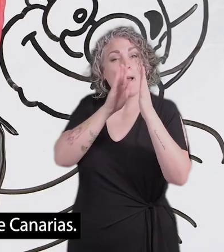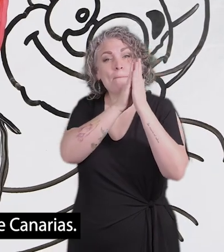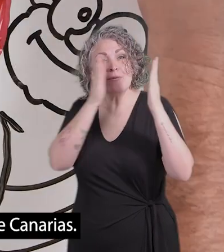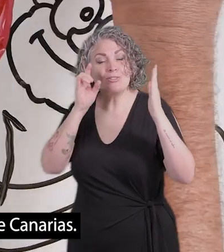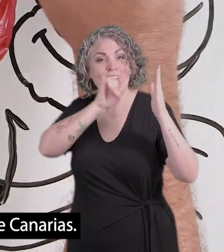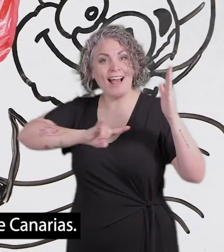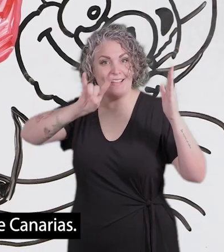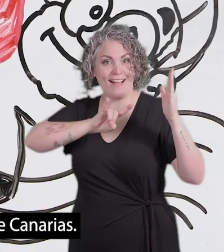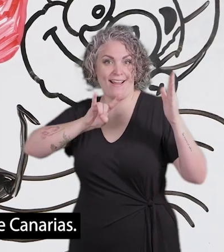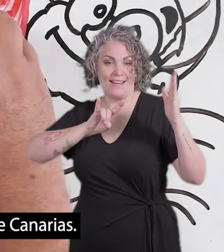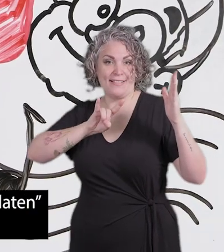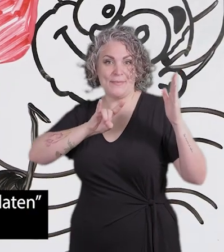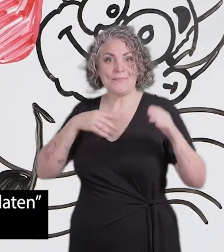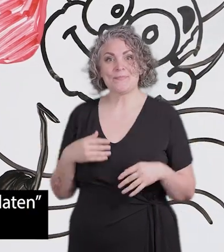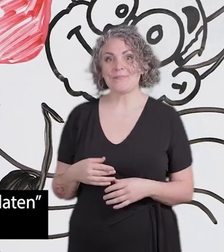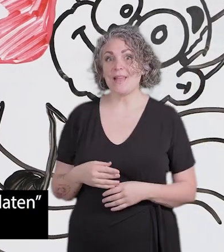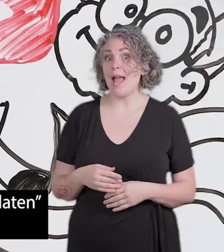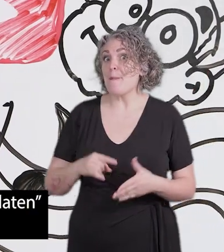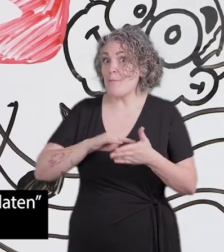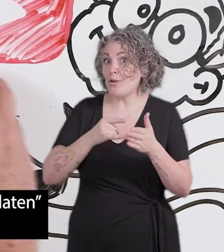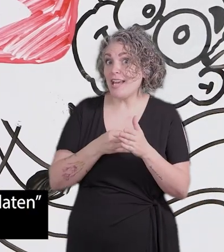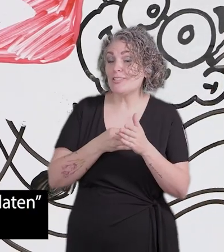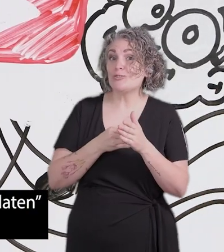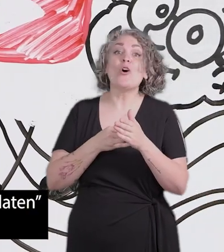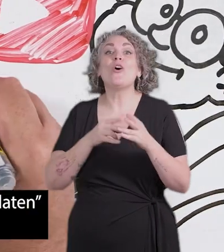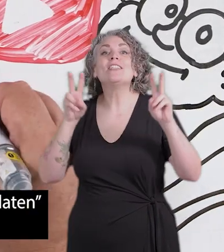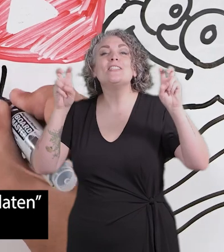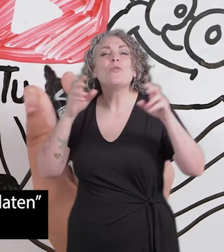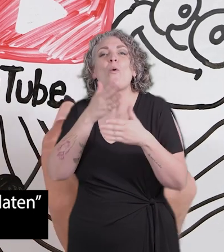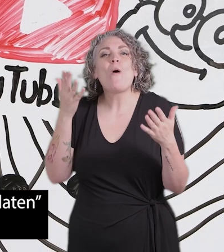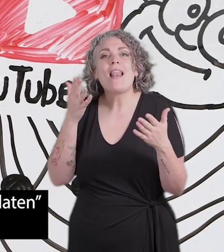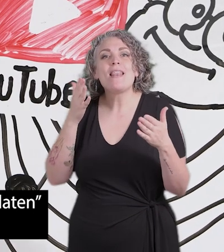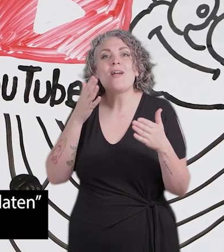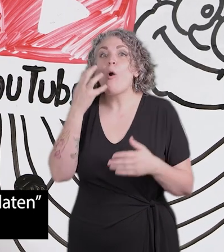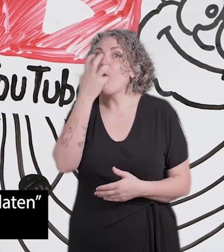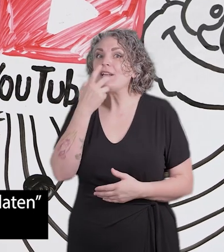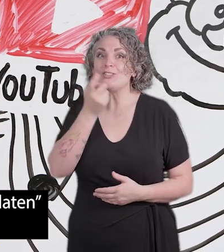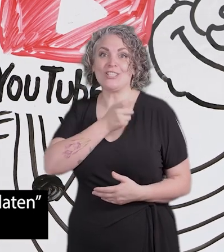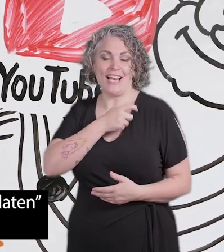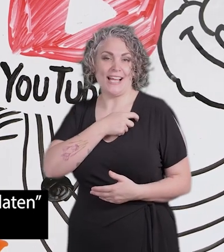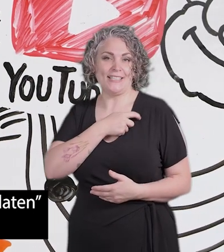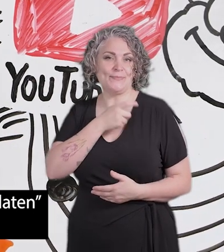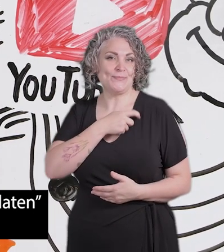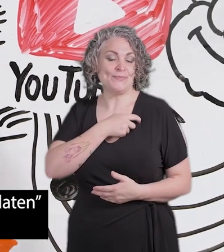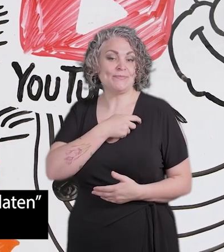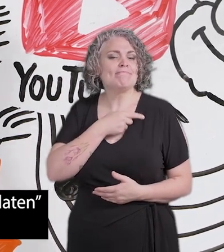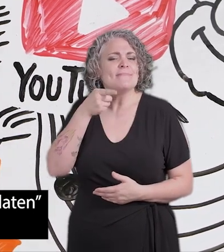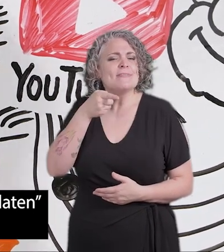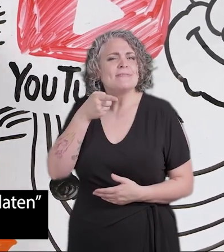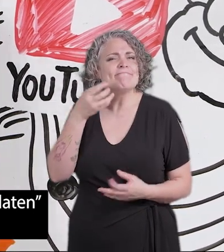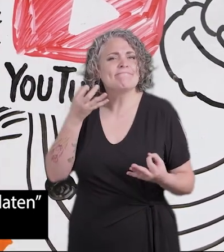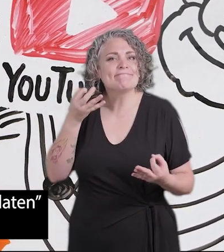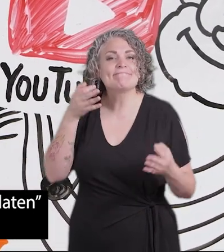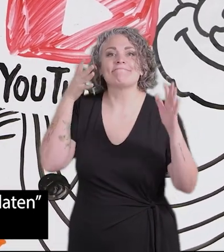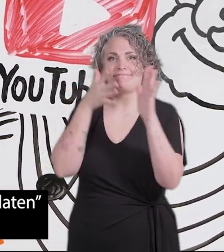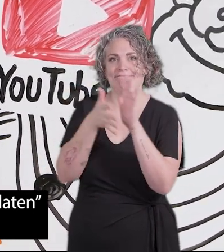Canarias. El proyecto lleva por título Cuentos que laten Laten y laten de esta forma.